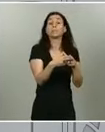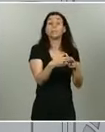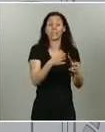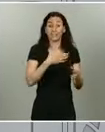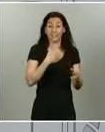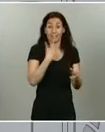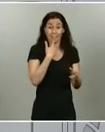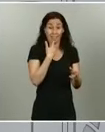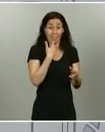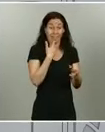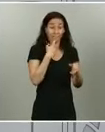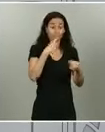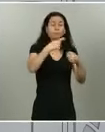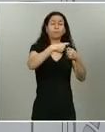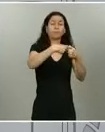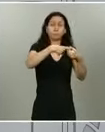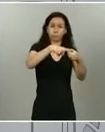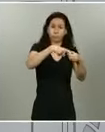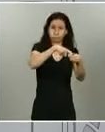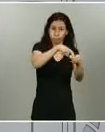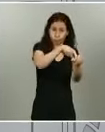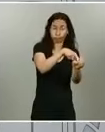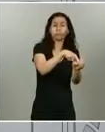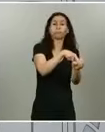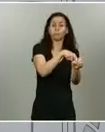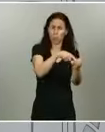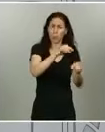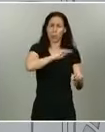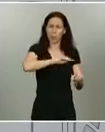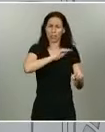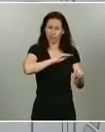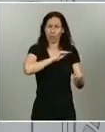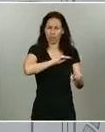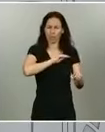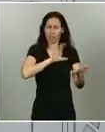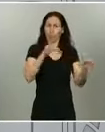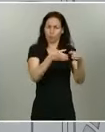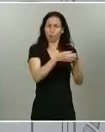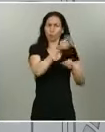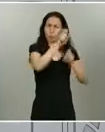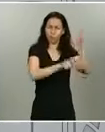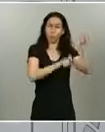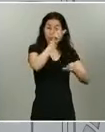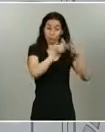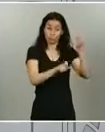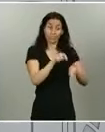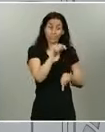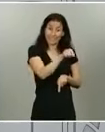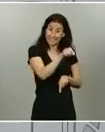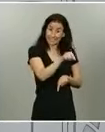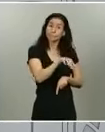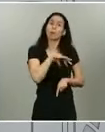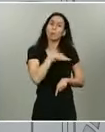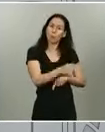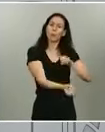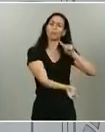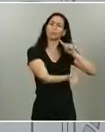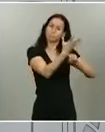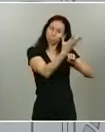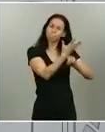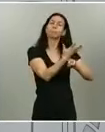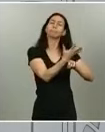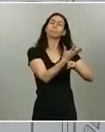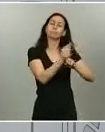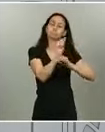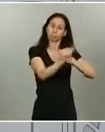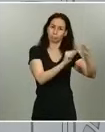debían de reunirse en la fase en la que esas provincias podían estar han podido ser el origen de algunos de esos brotes locales. Yo creo que tenemos que